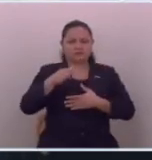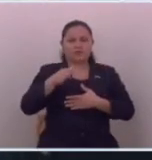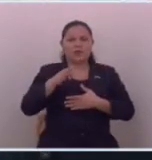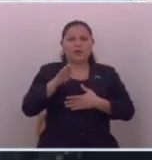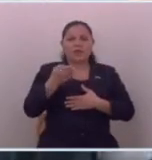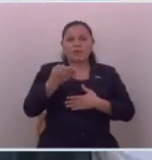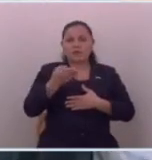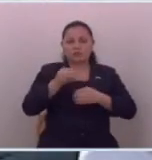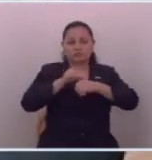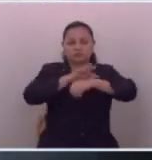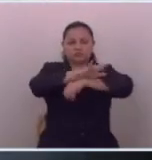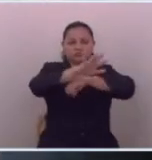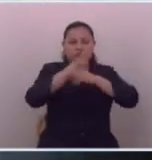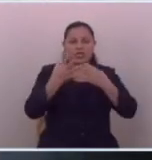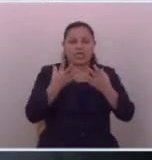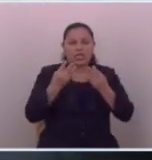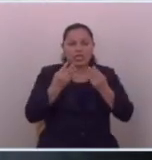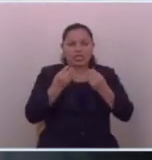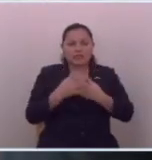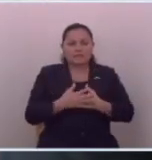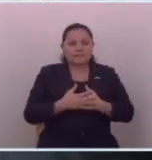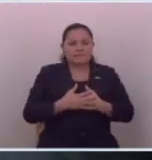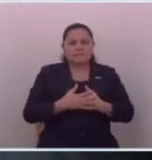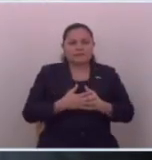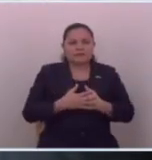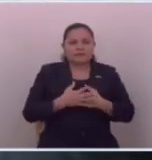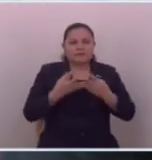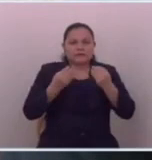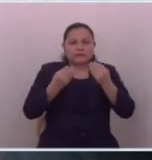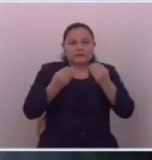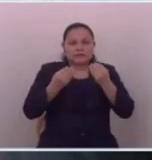para infundir temor y terror